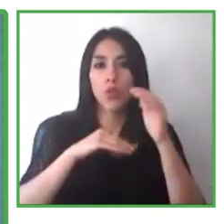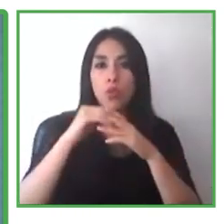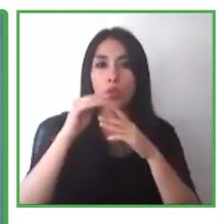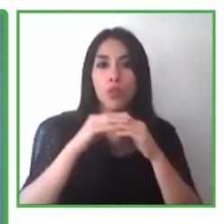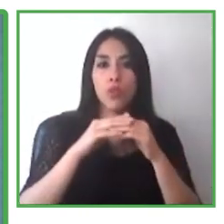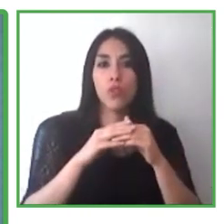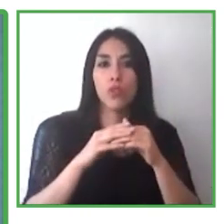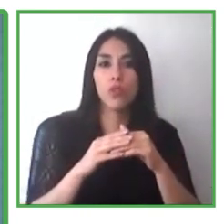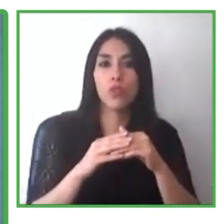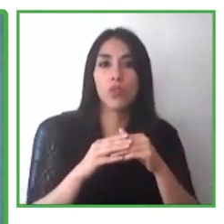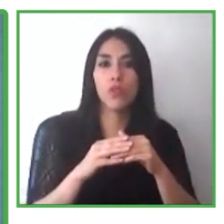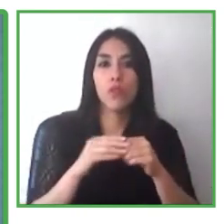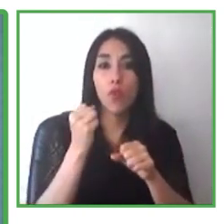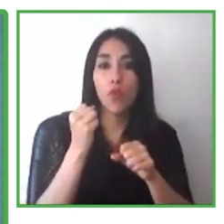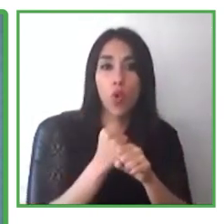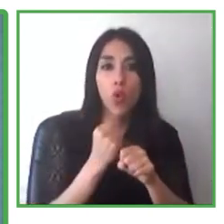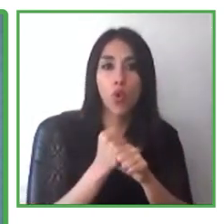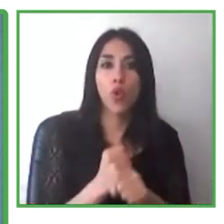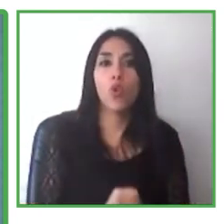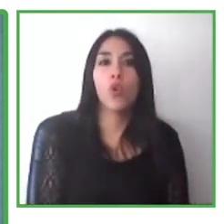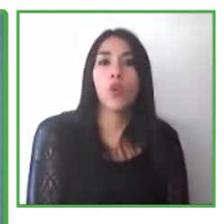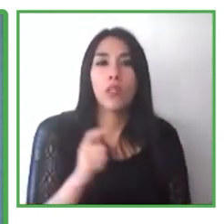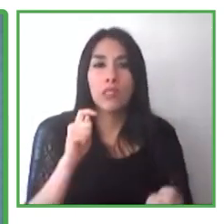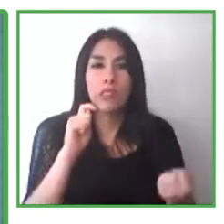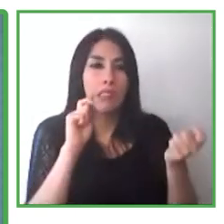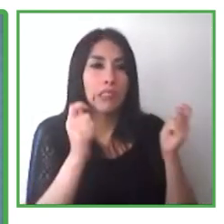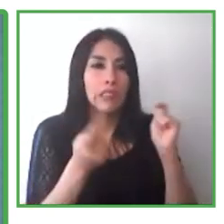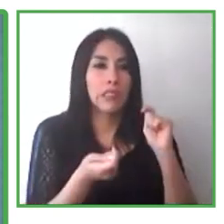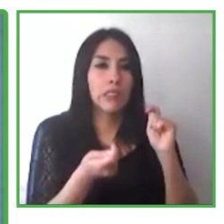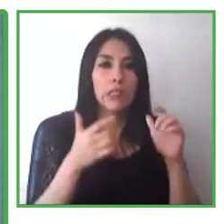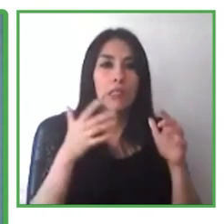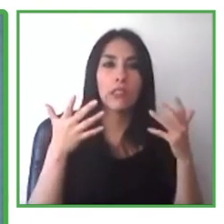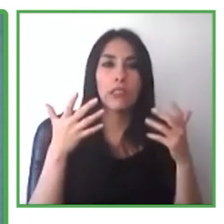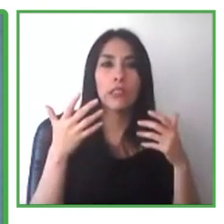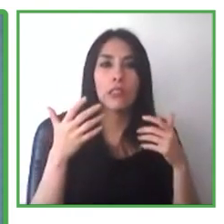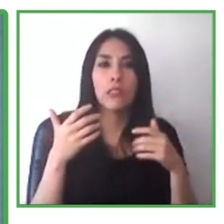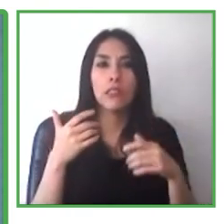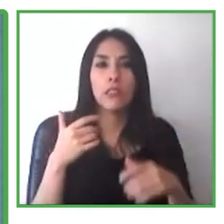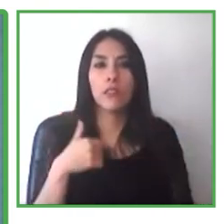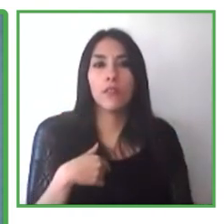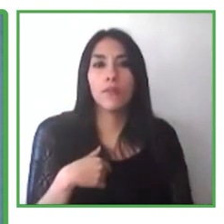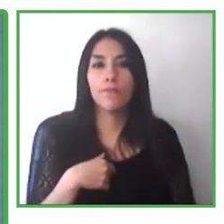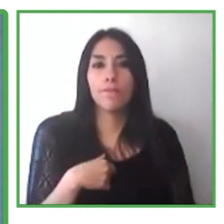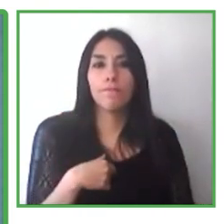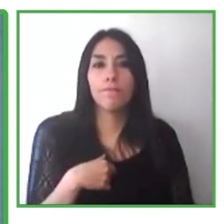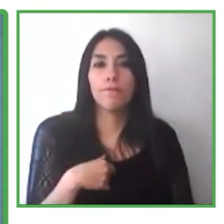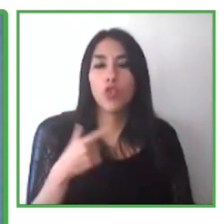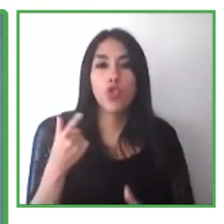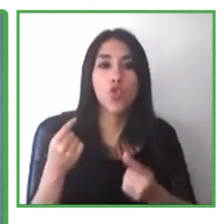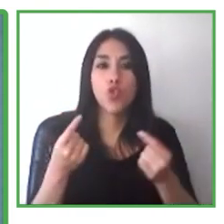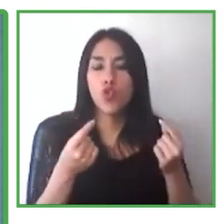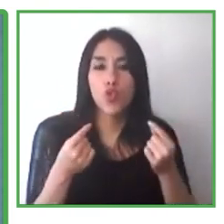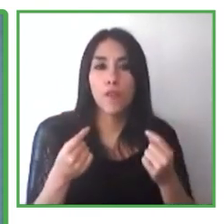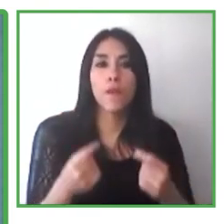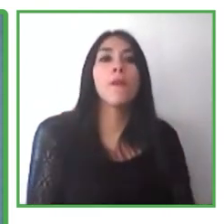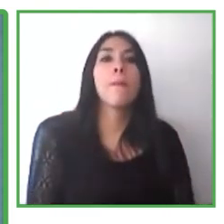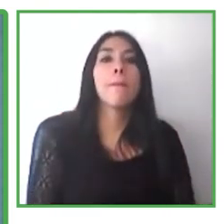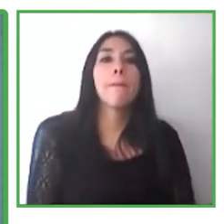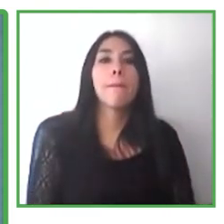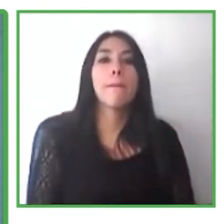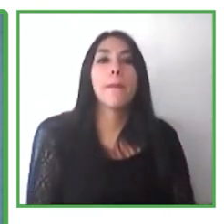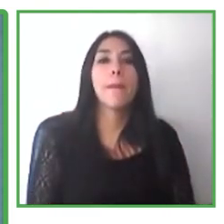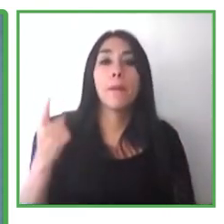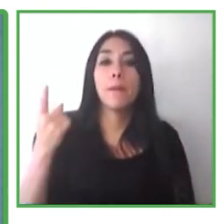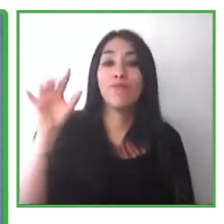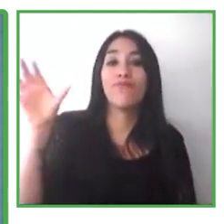espectro. Lo que nosotros intentamos hacer es, en primer lugar, antes de enviar a uno de nuestros consultores a